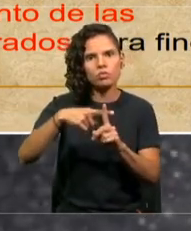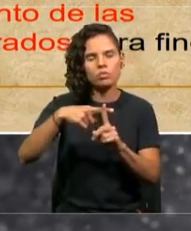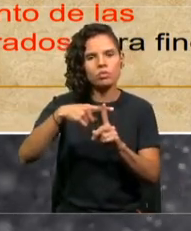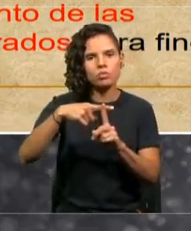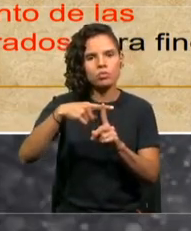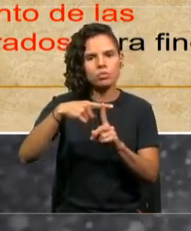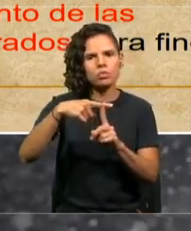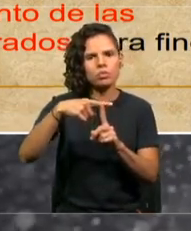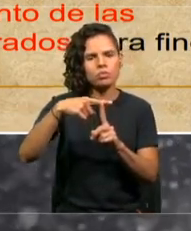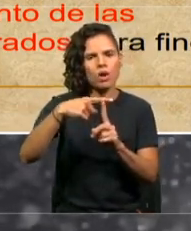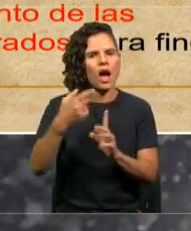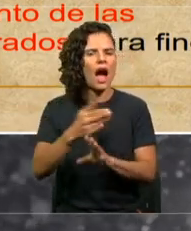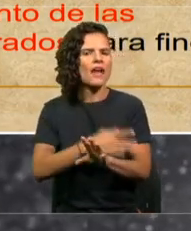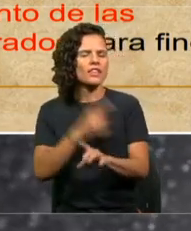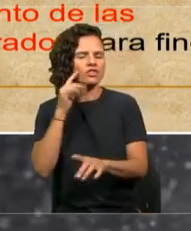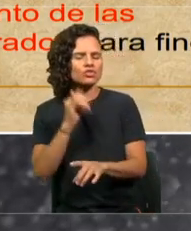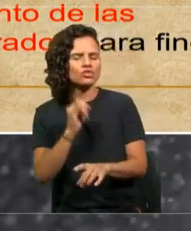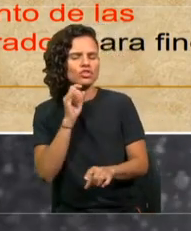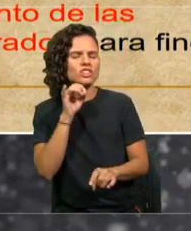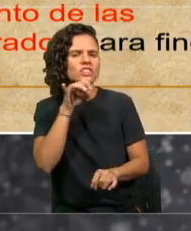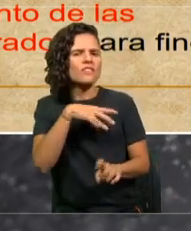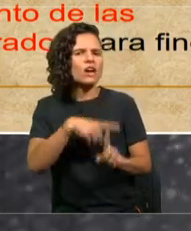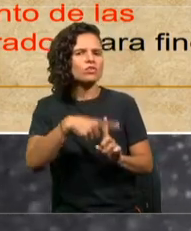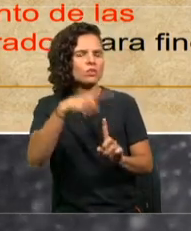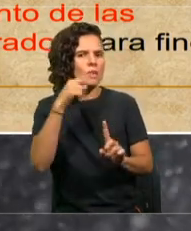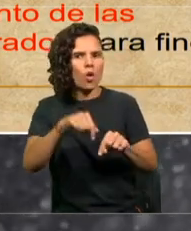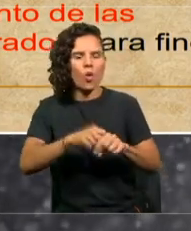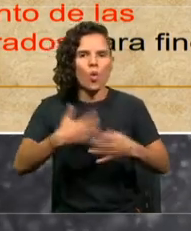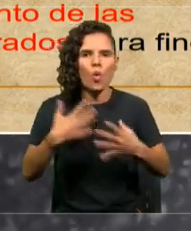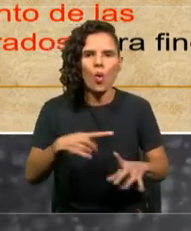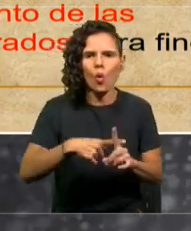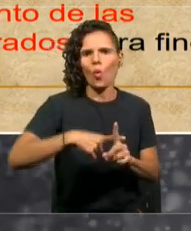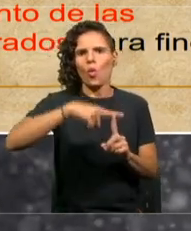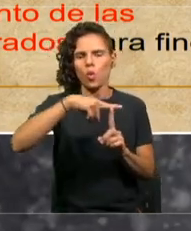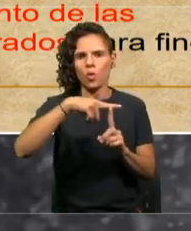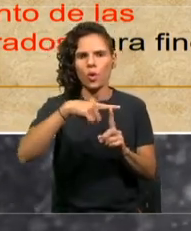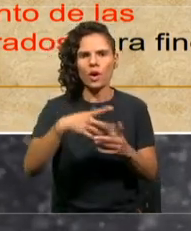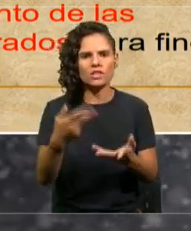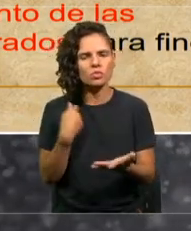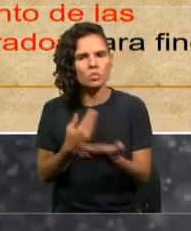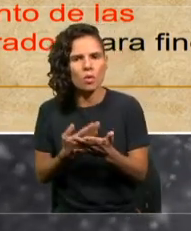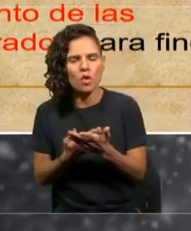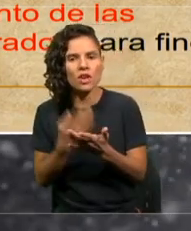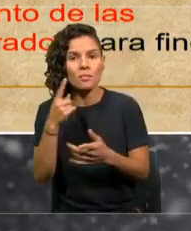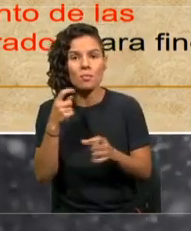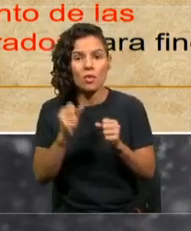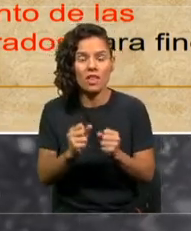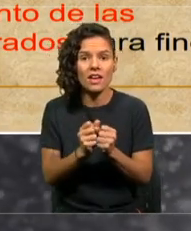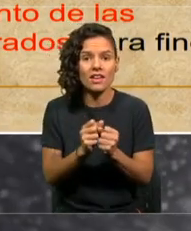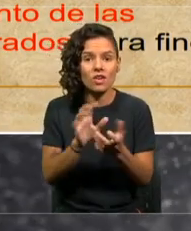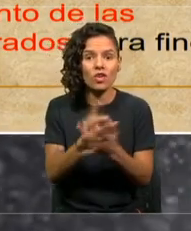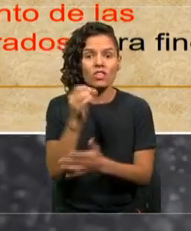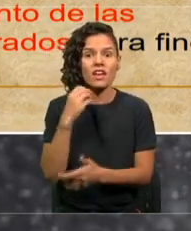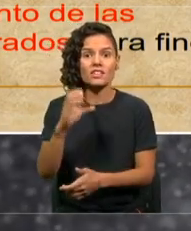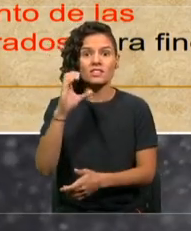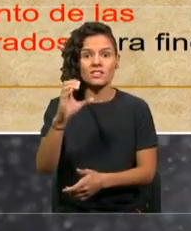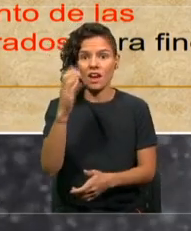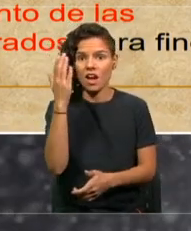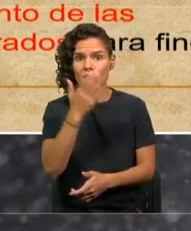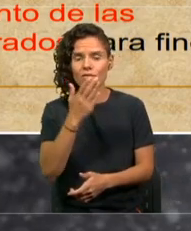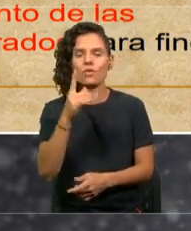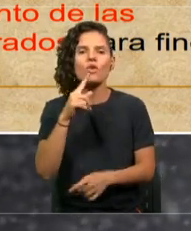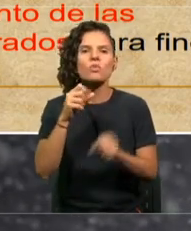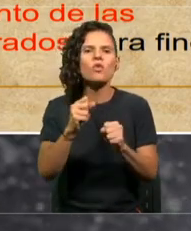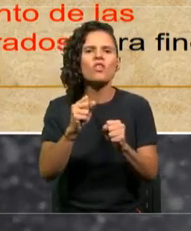estaba previsto. Y entonces propone alcanzar la neutralidad de carbono para 2050 y estabilizar el